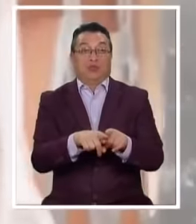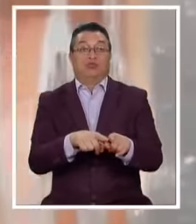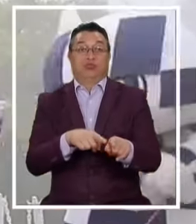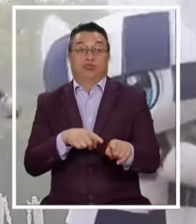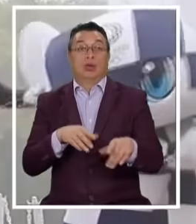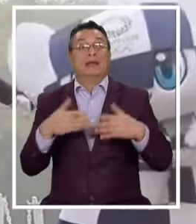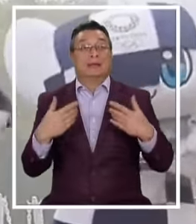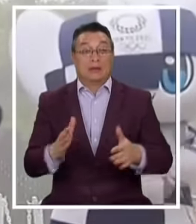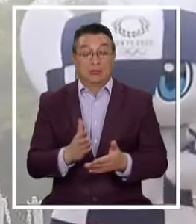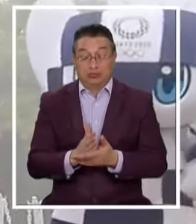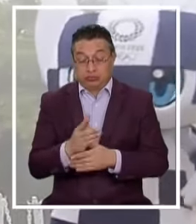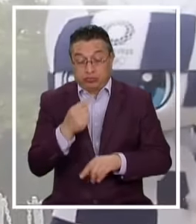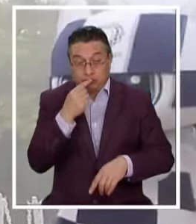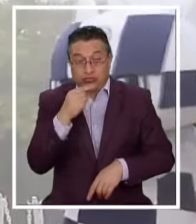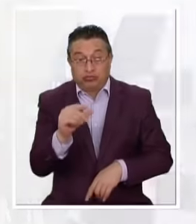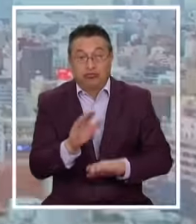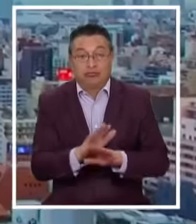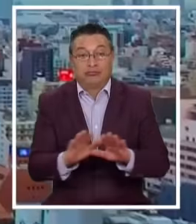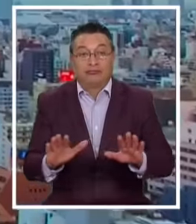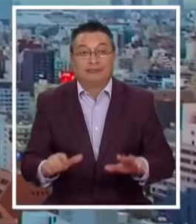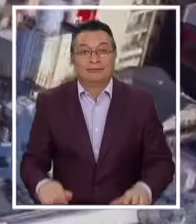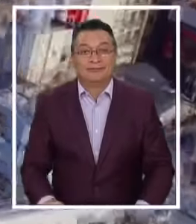comenzó Su cuenta regresiva